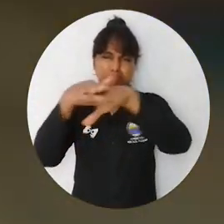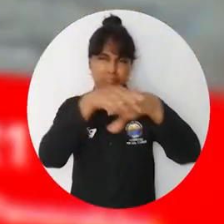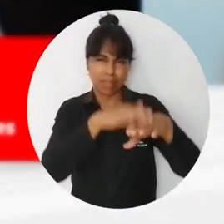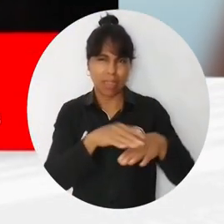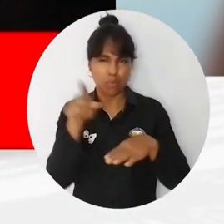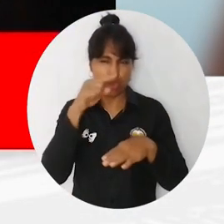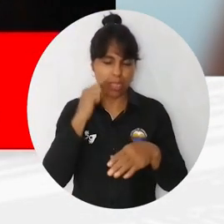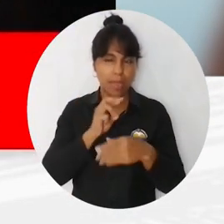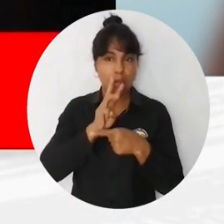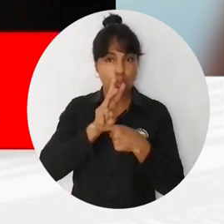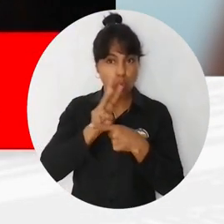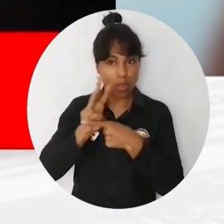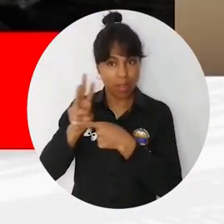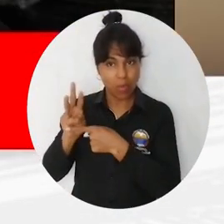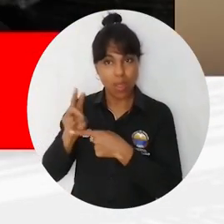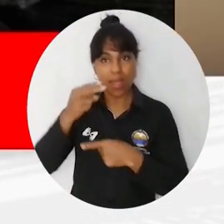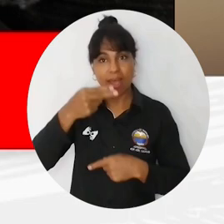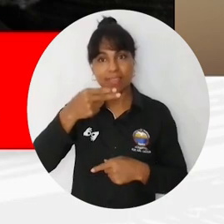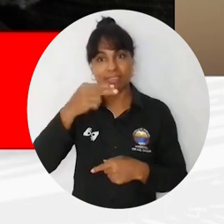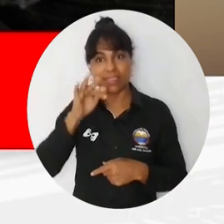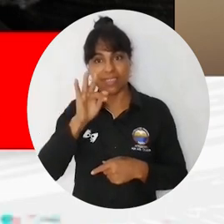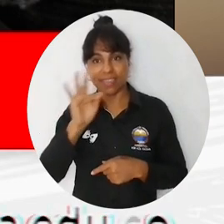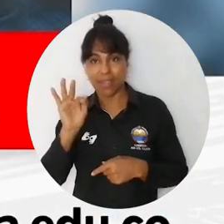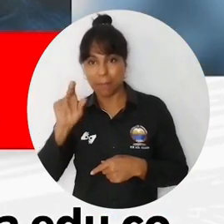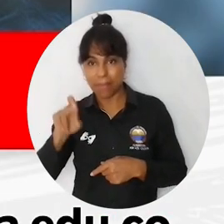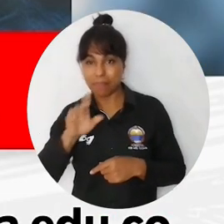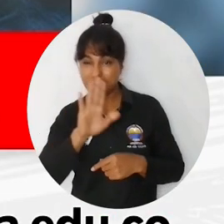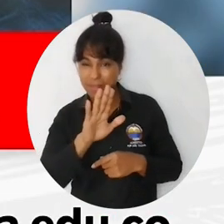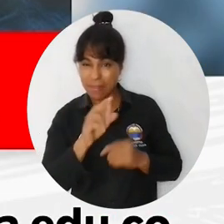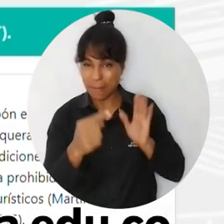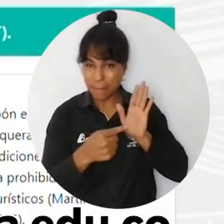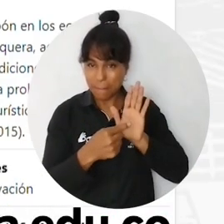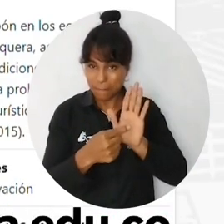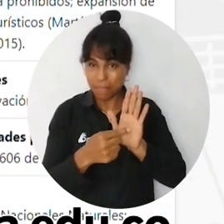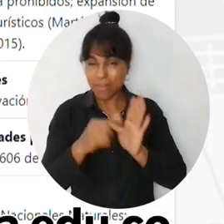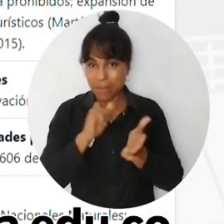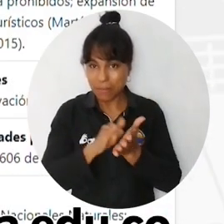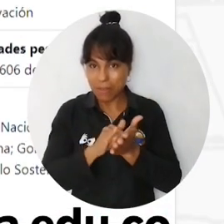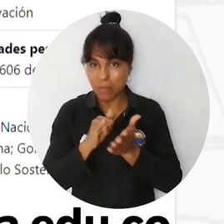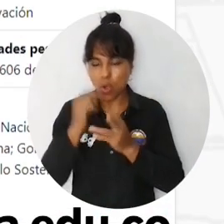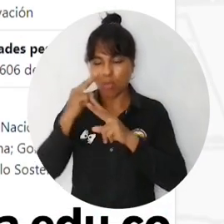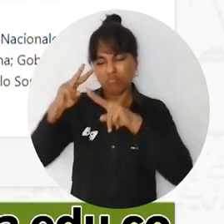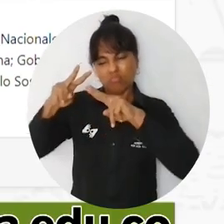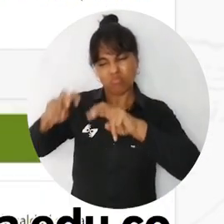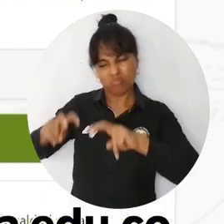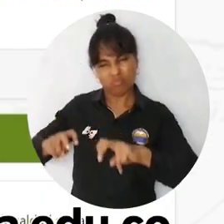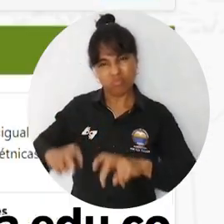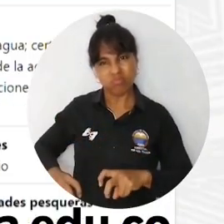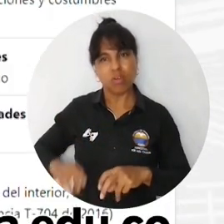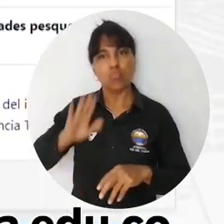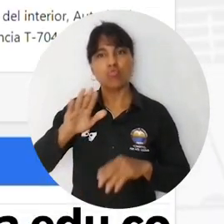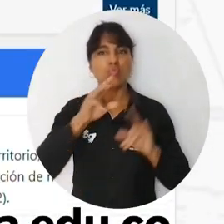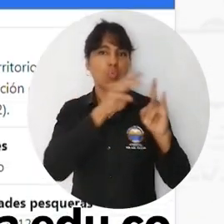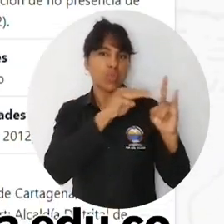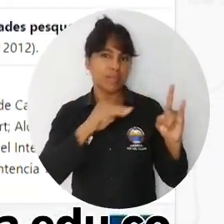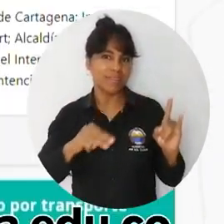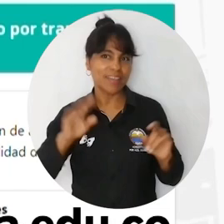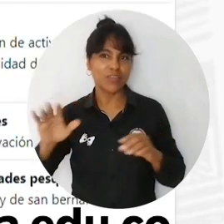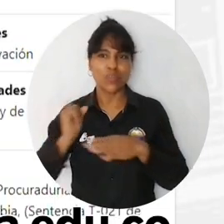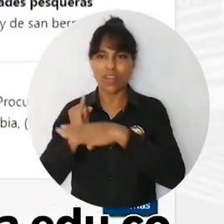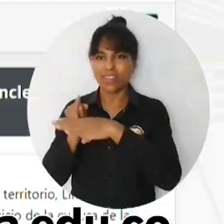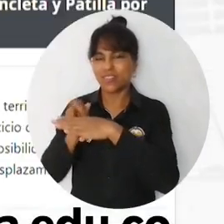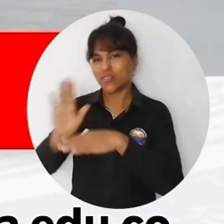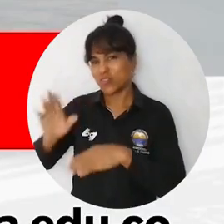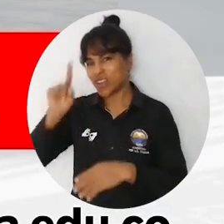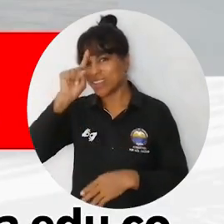próximamente. Los invitamos a consultar el portal del proyecto denominado Justicia en Territorios Pesqueros, que es producto de la investigación